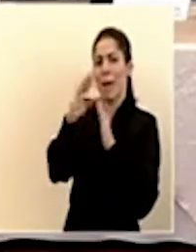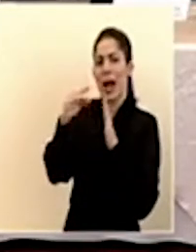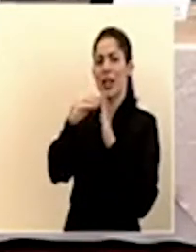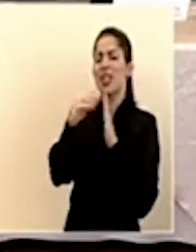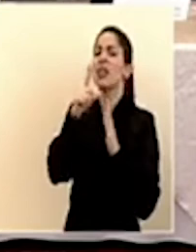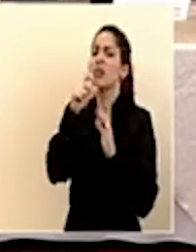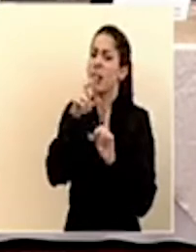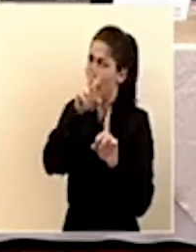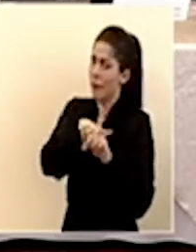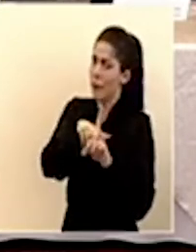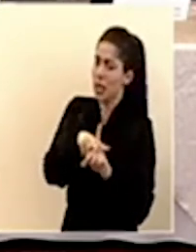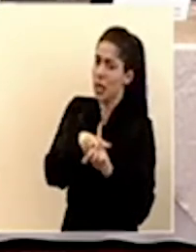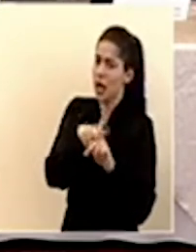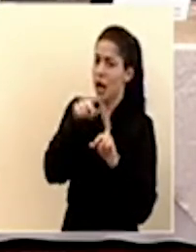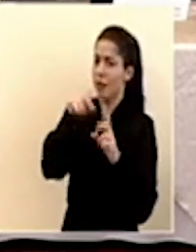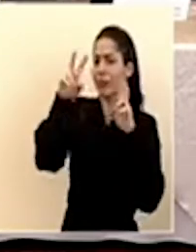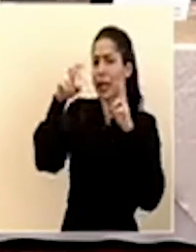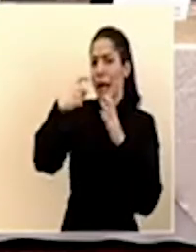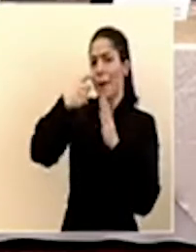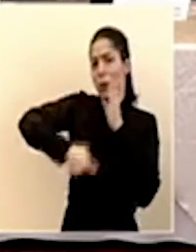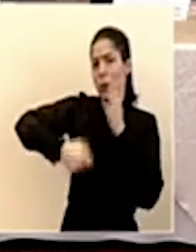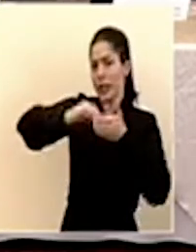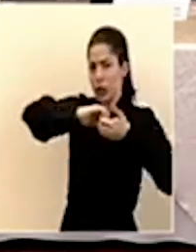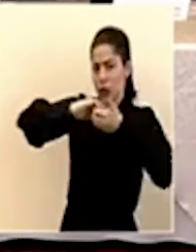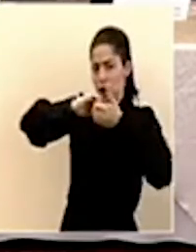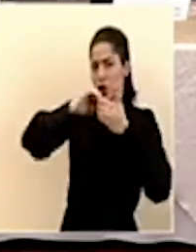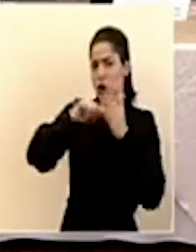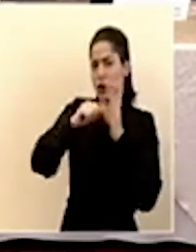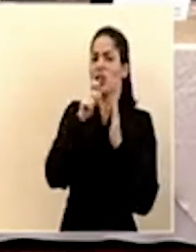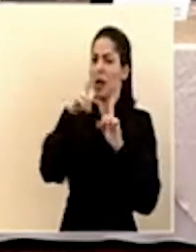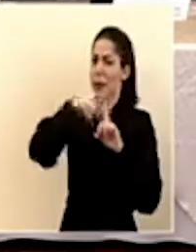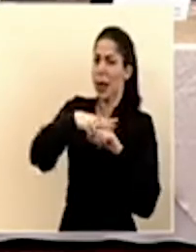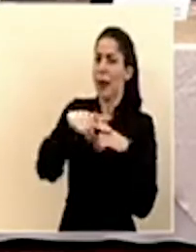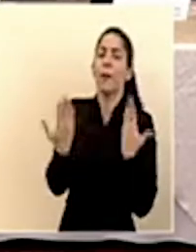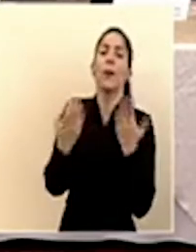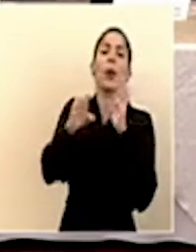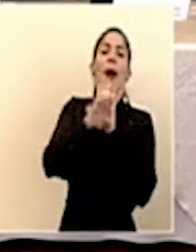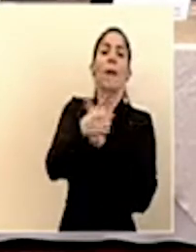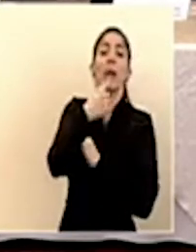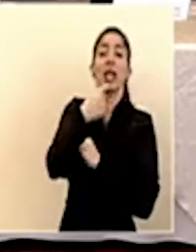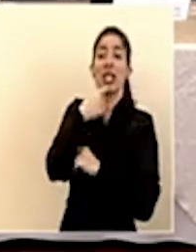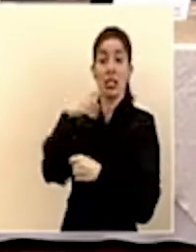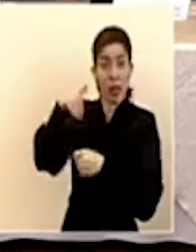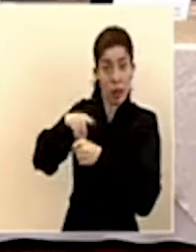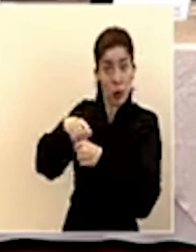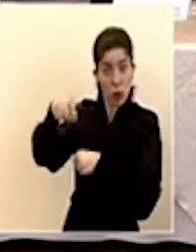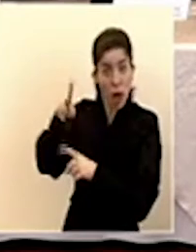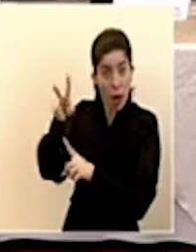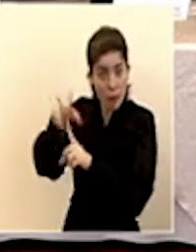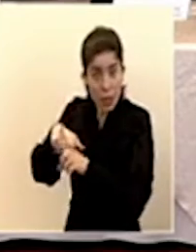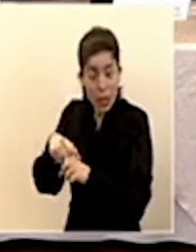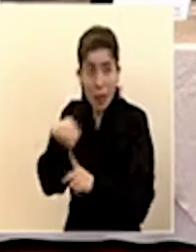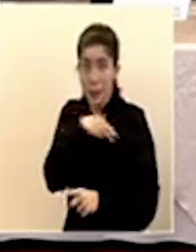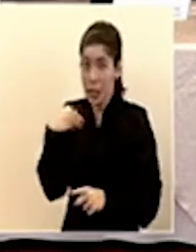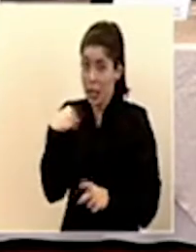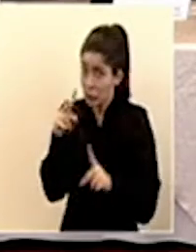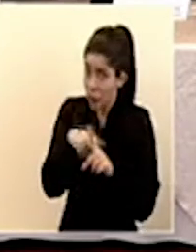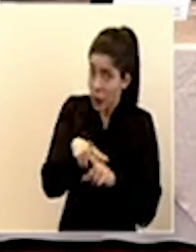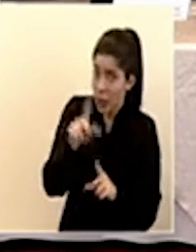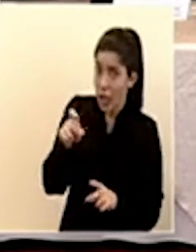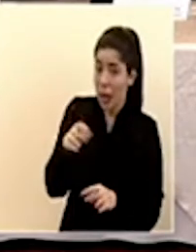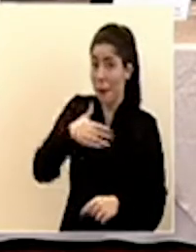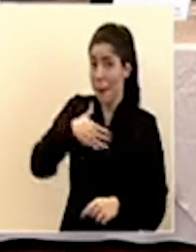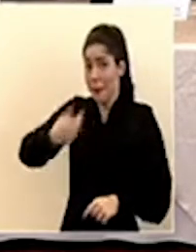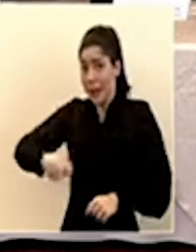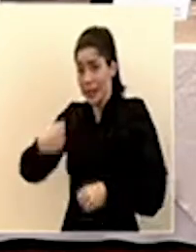les aplicará ese impuesto solidario. Por ejemplo, nos preguntan si a los señores diputados, ministros, presidentes